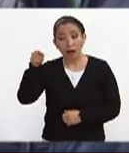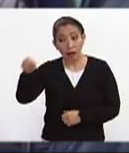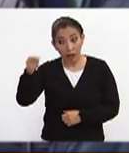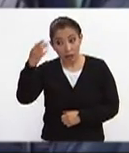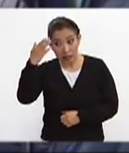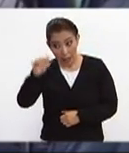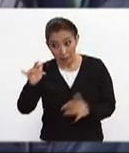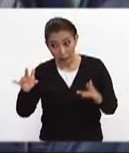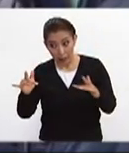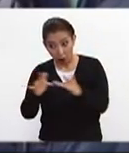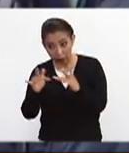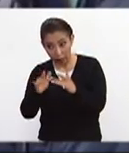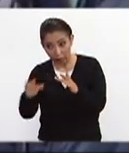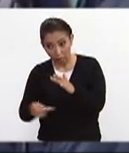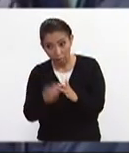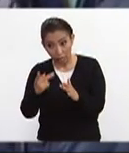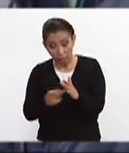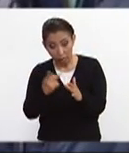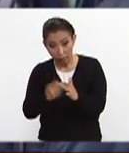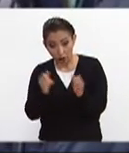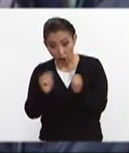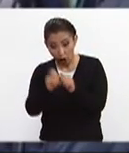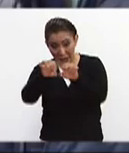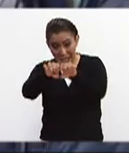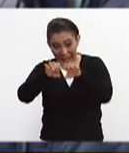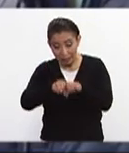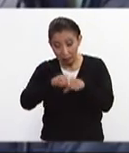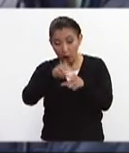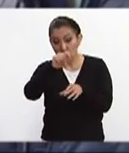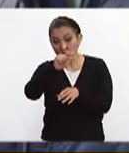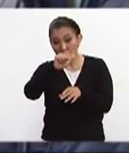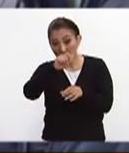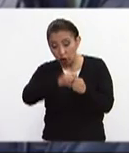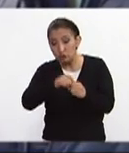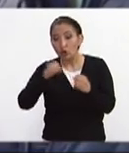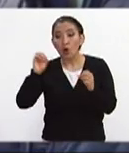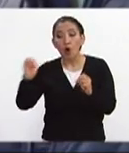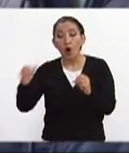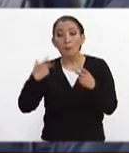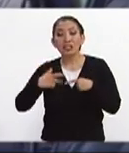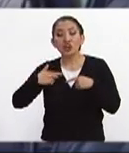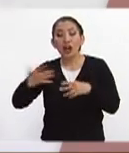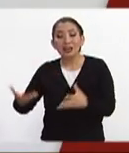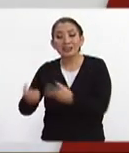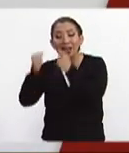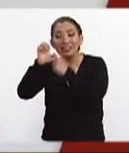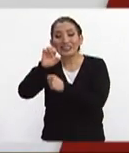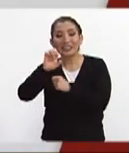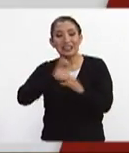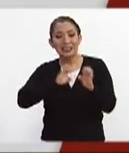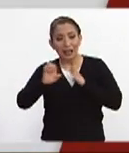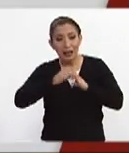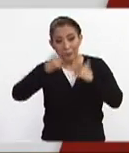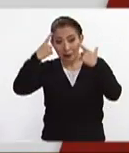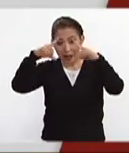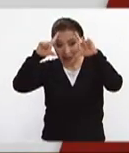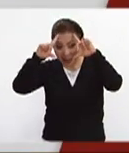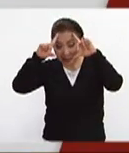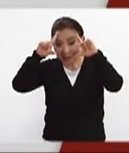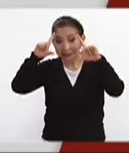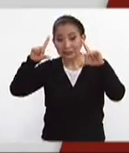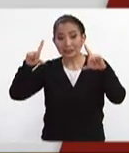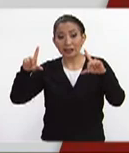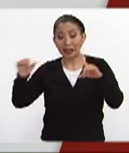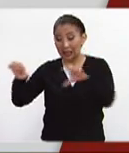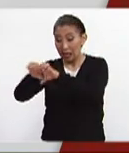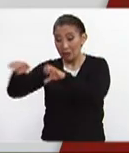tiene contacto permanente con el equipo de topos con el equipo de rescatistas de la sedena de la marina y de